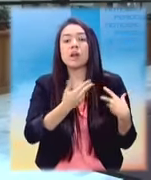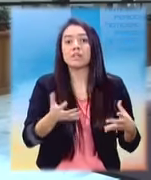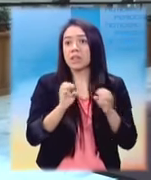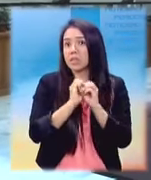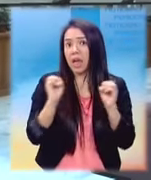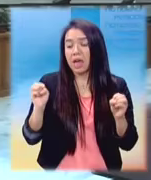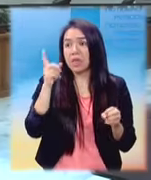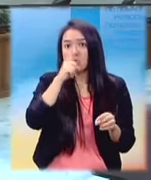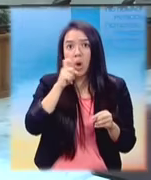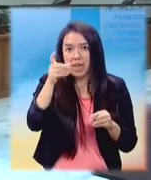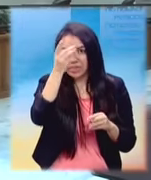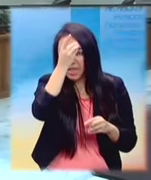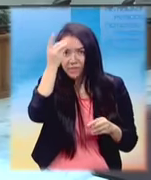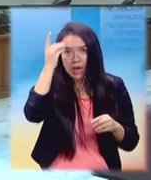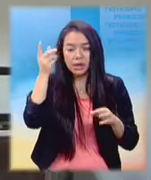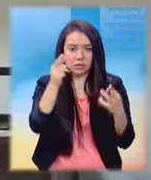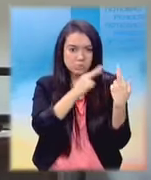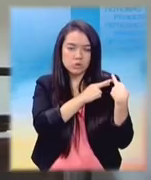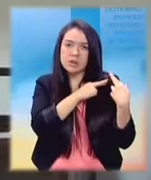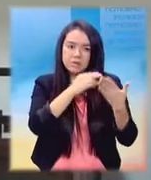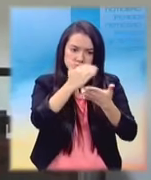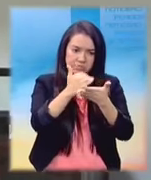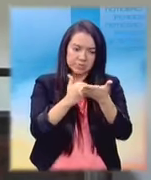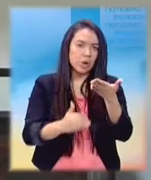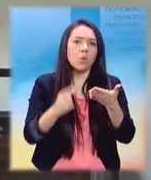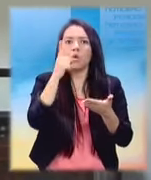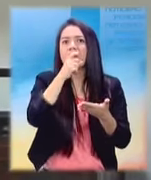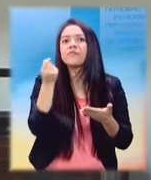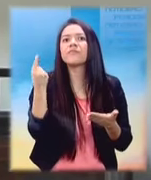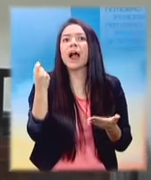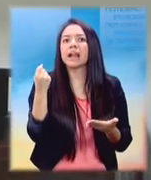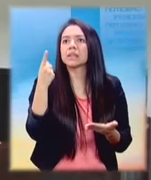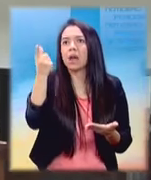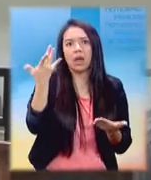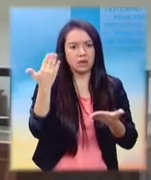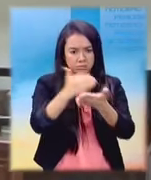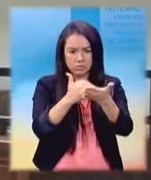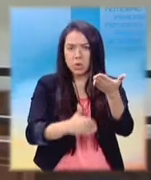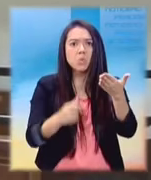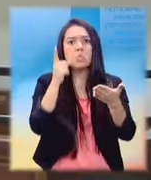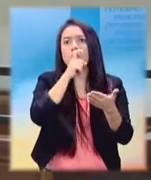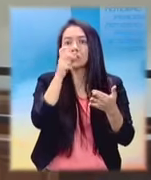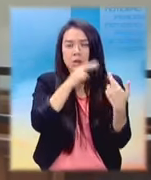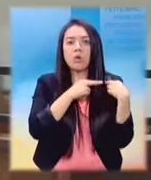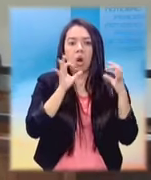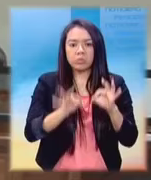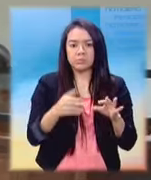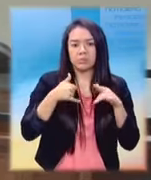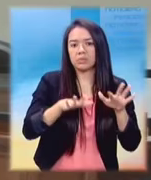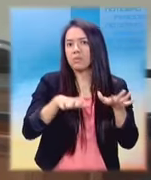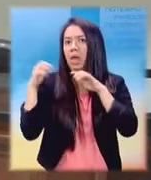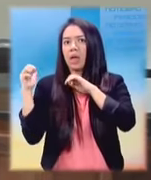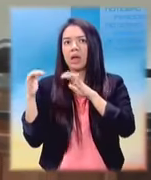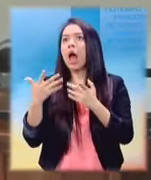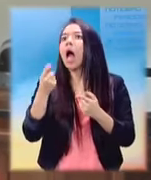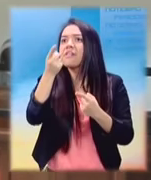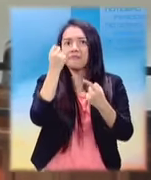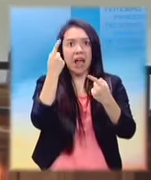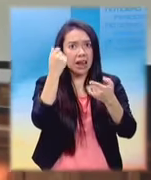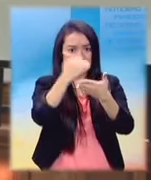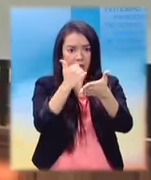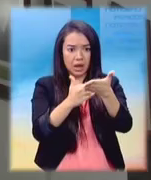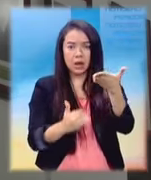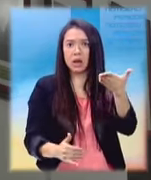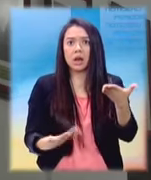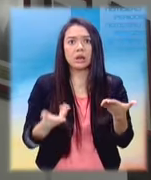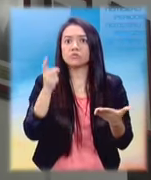incumplimiento de deberes, obstrucción de la justicia y omisión de responsabilidades públicas. Por su derecho a antejuicio, el proceso debe llegar